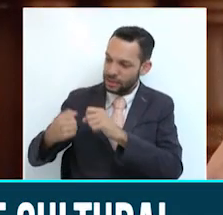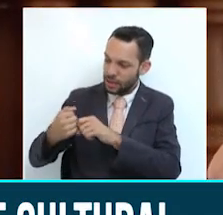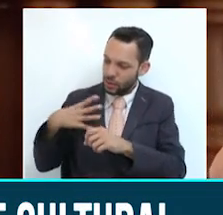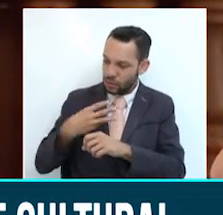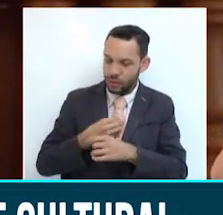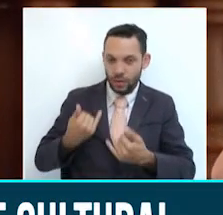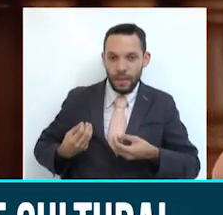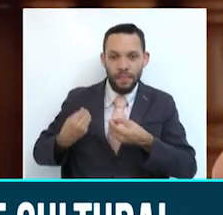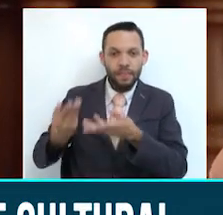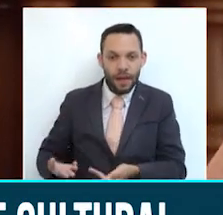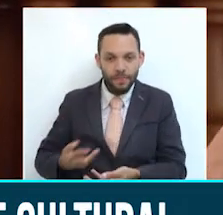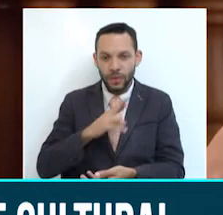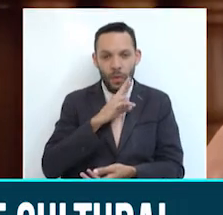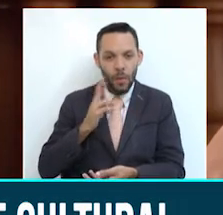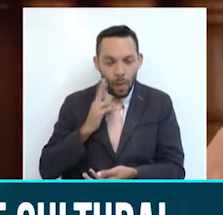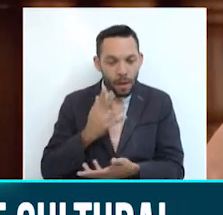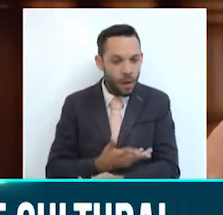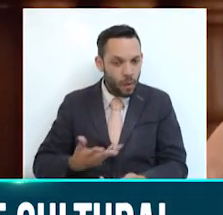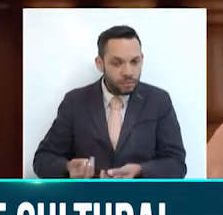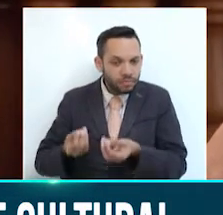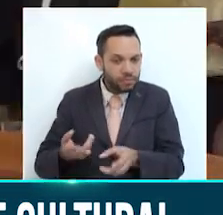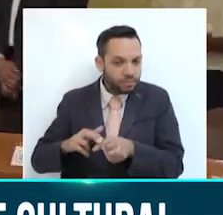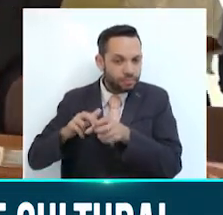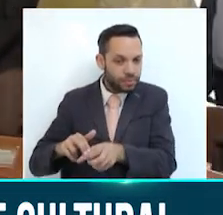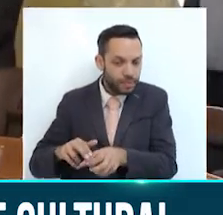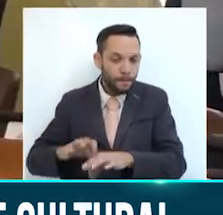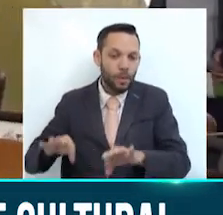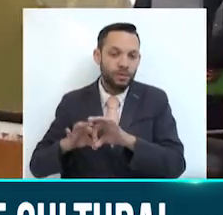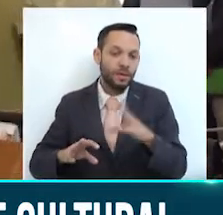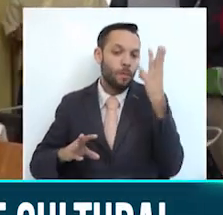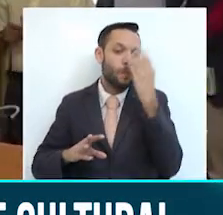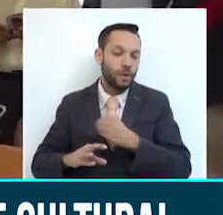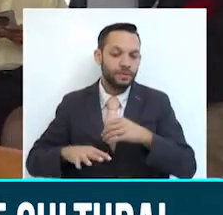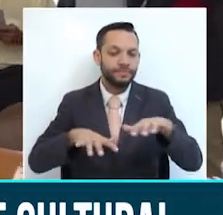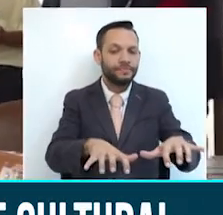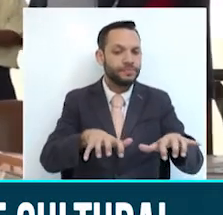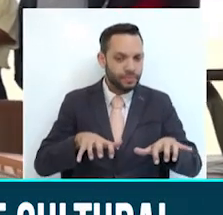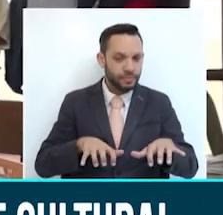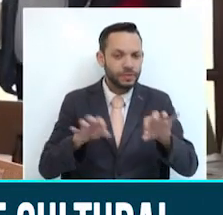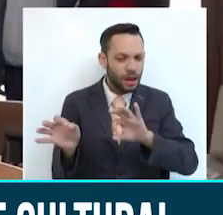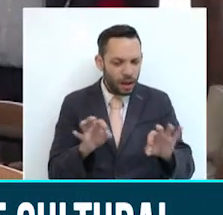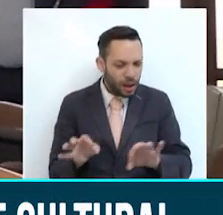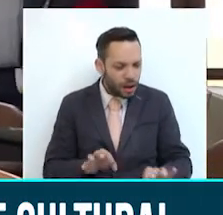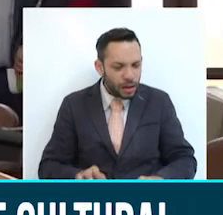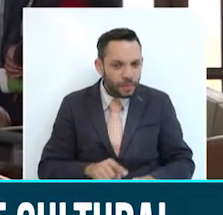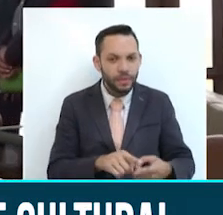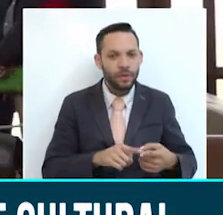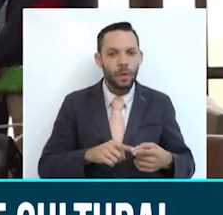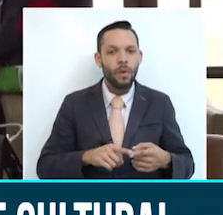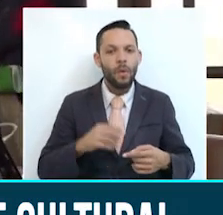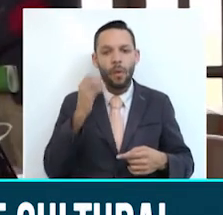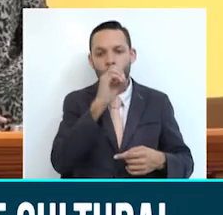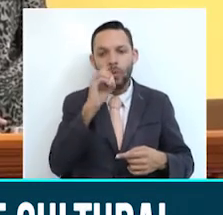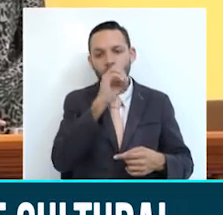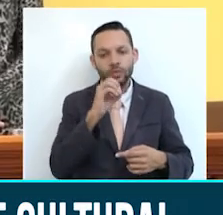dotar de pupitres y tableros, una cosa fundamental, lindísima. Las sesiones ordinarias están planeadas para realizarse en el mes de octubre,